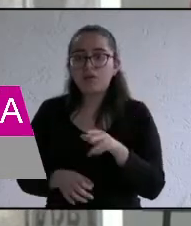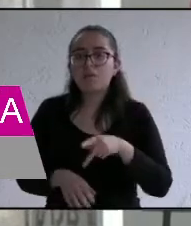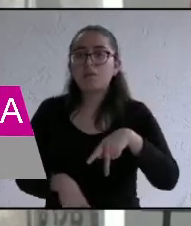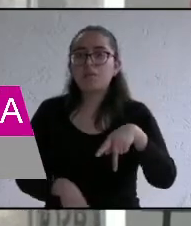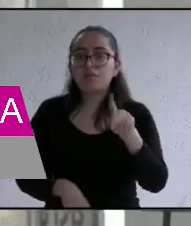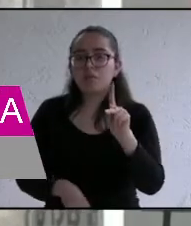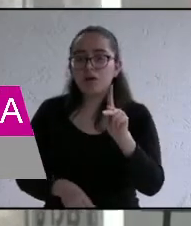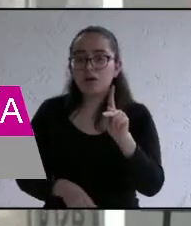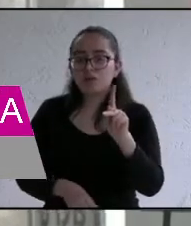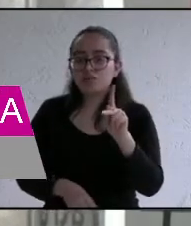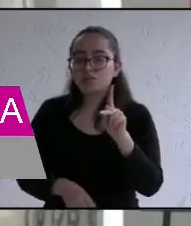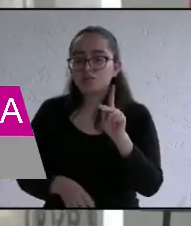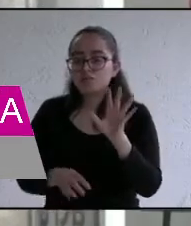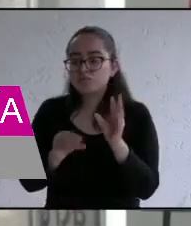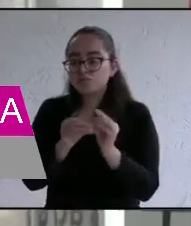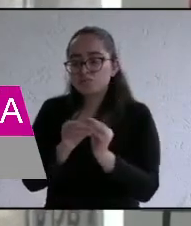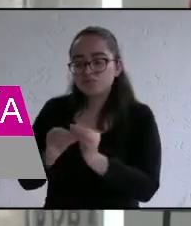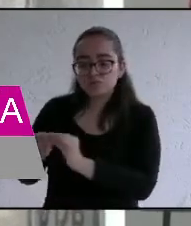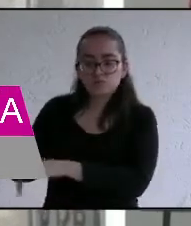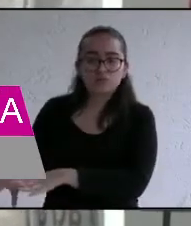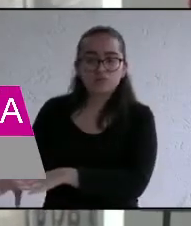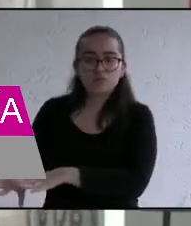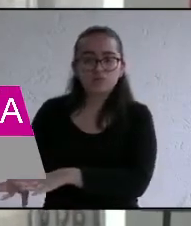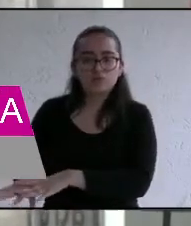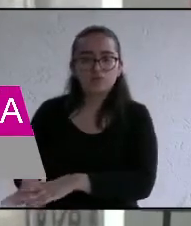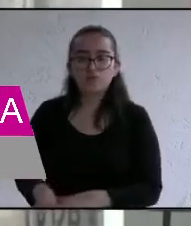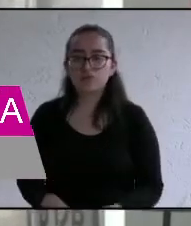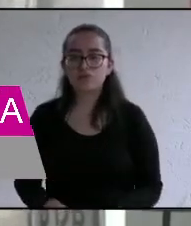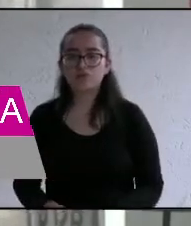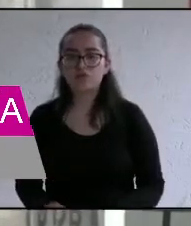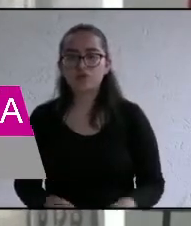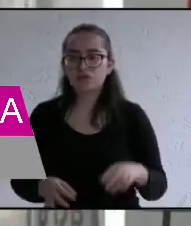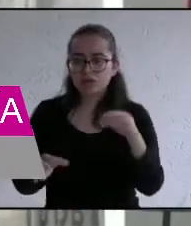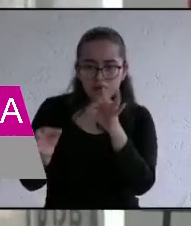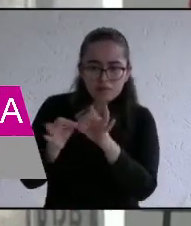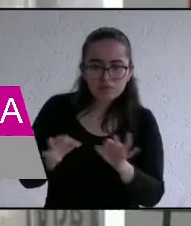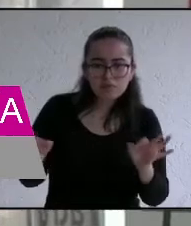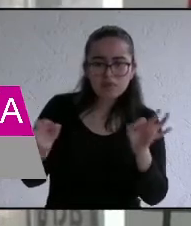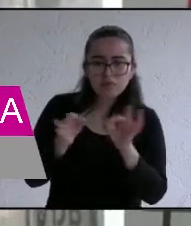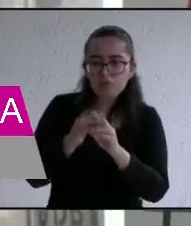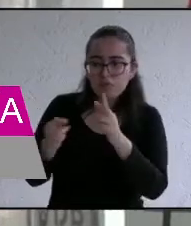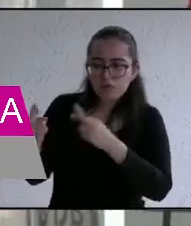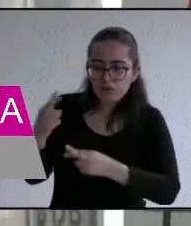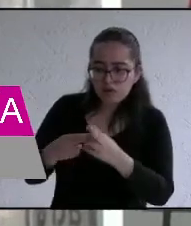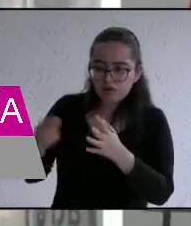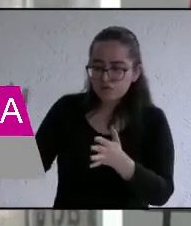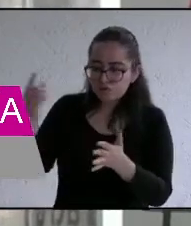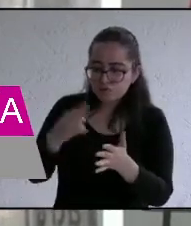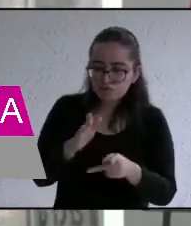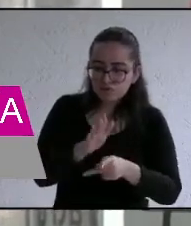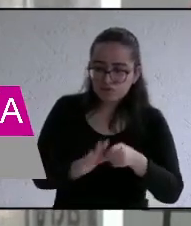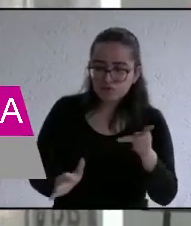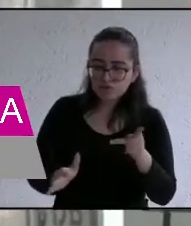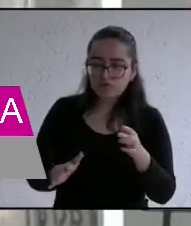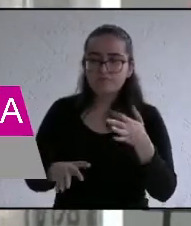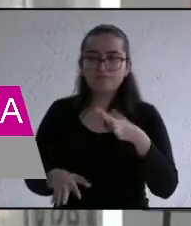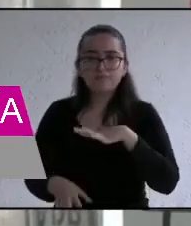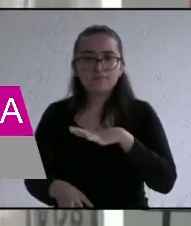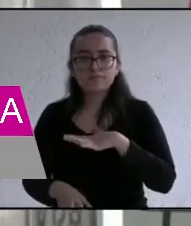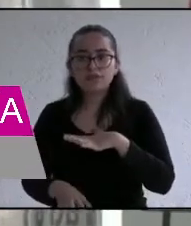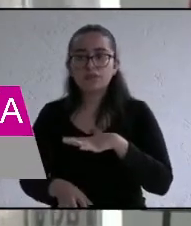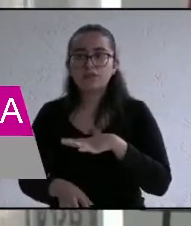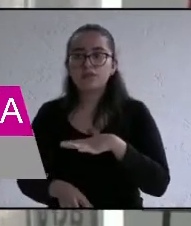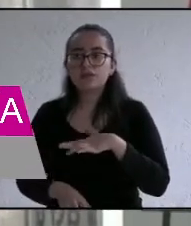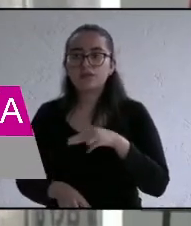se la llevaron de ahí pero hay que gestionar que regrese porque sí es muy necesario y